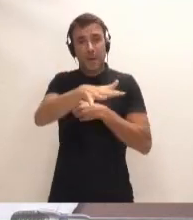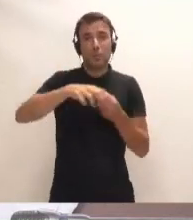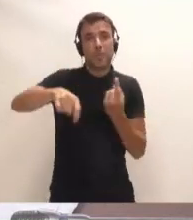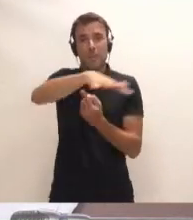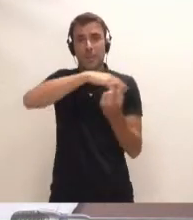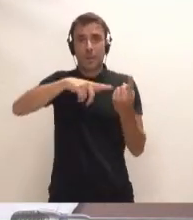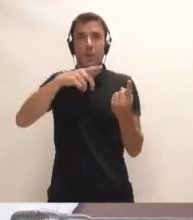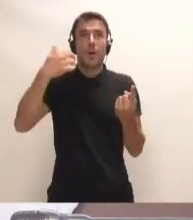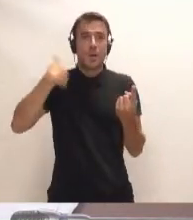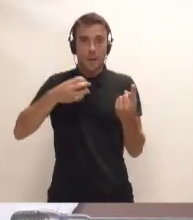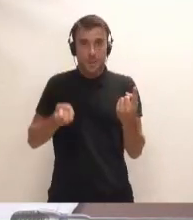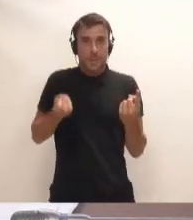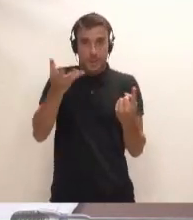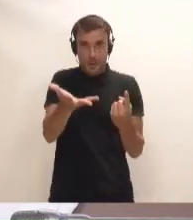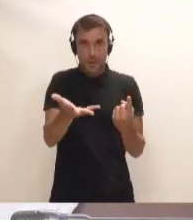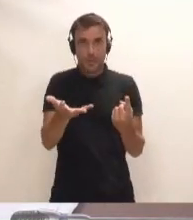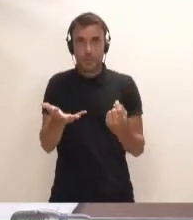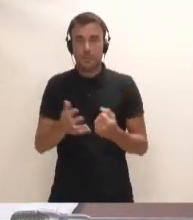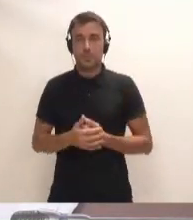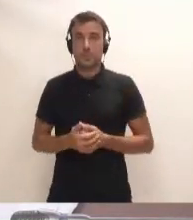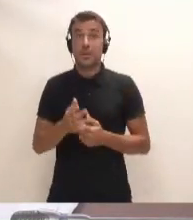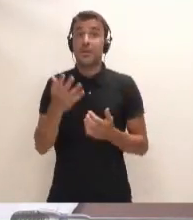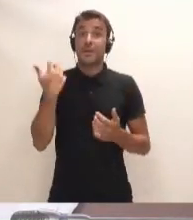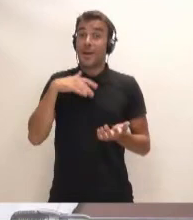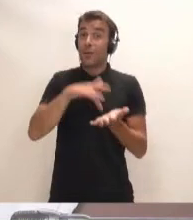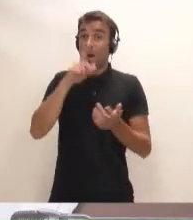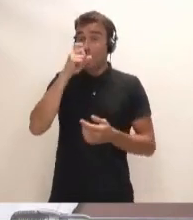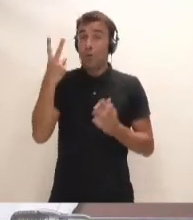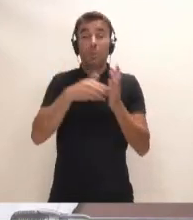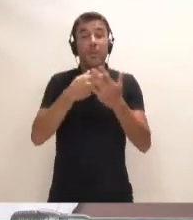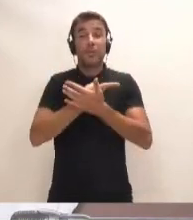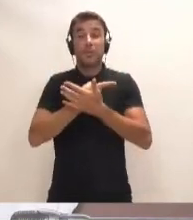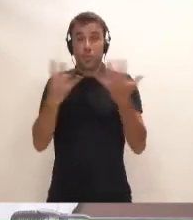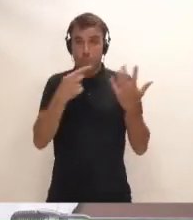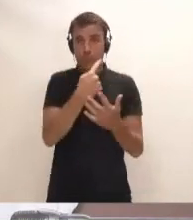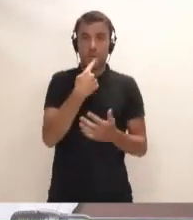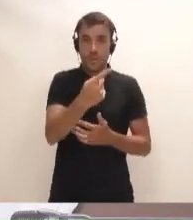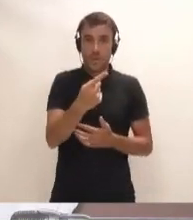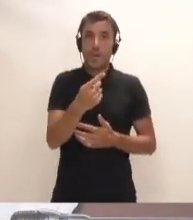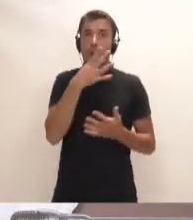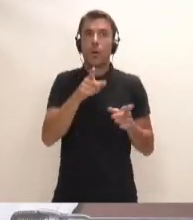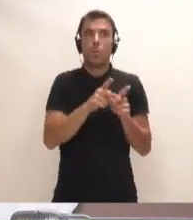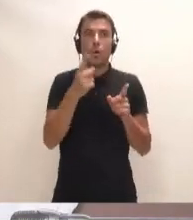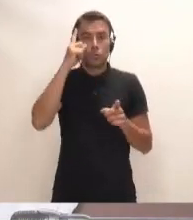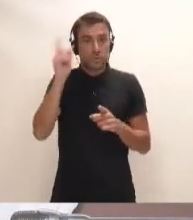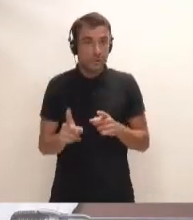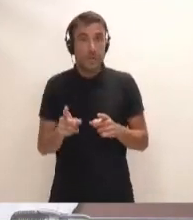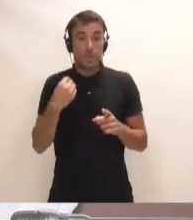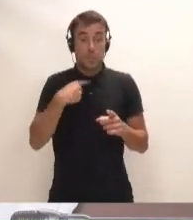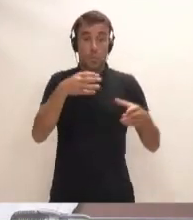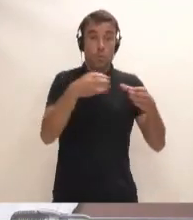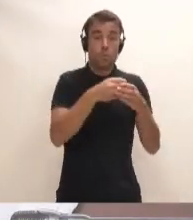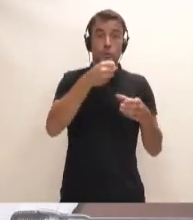estuviera declarada. Y eso que en 2019, también decía, ahora que no le consta que el Partido